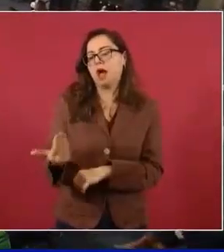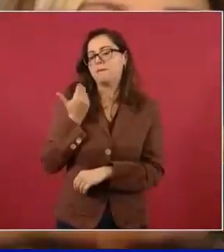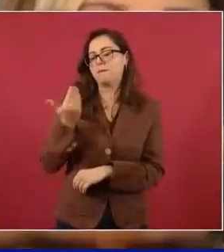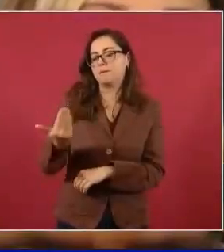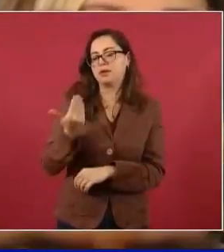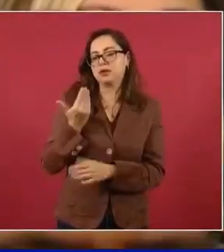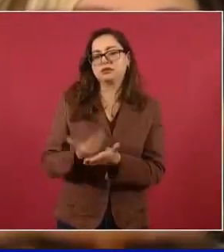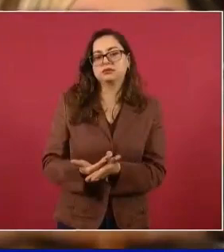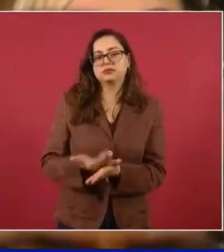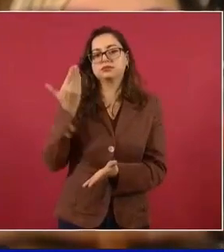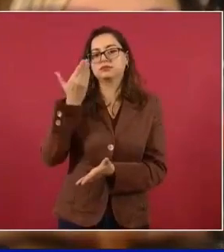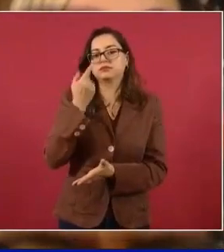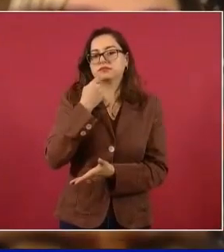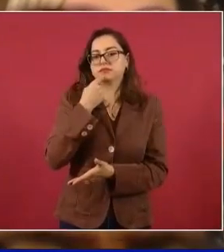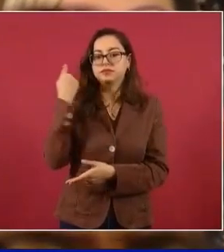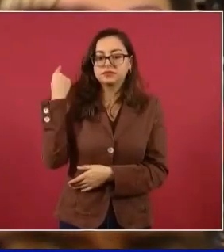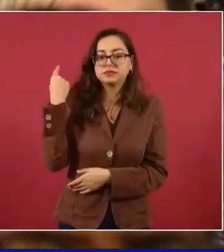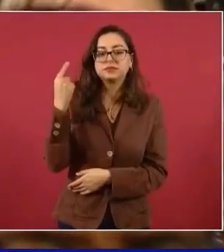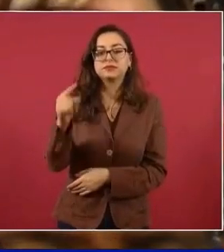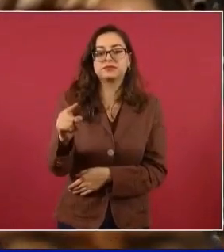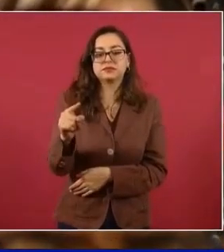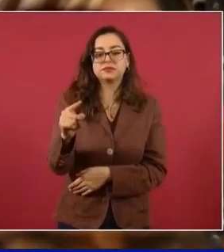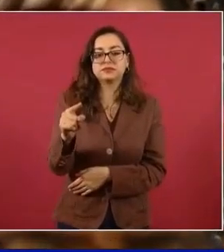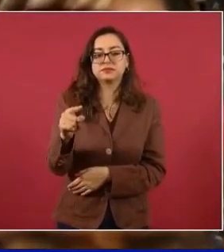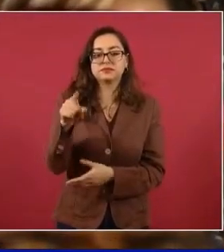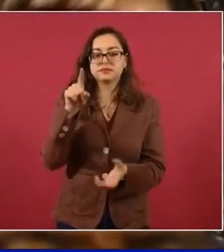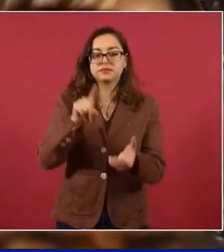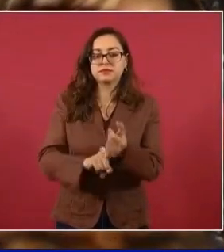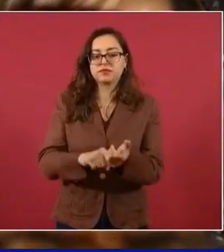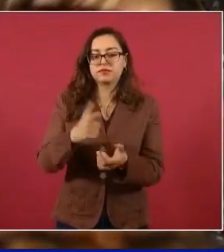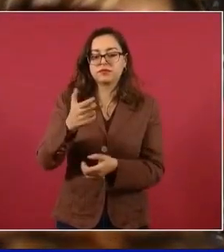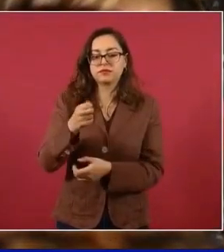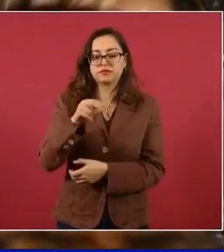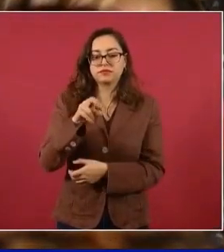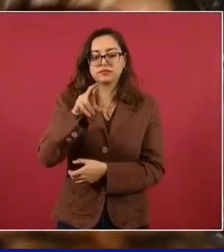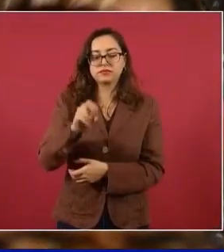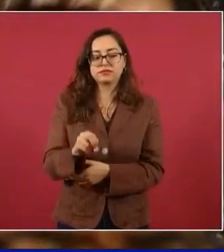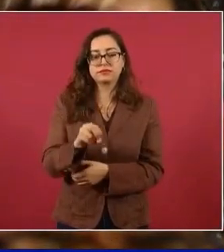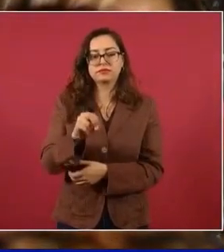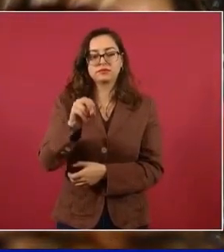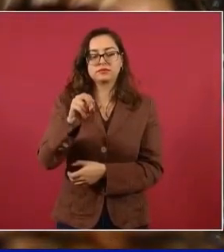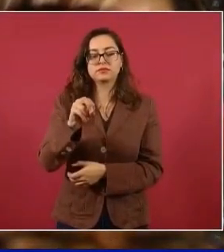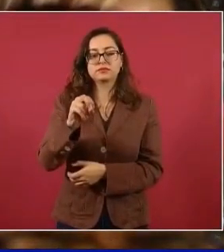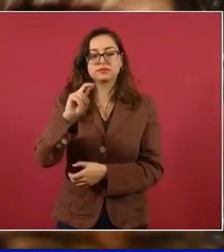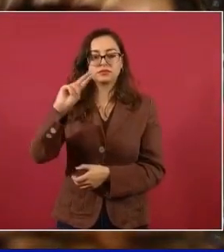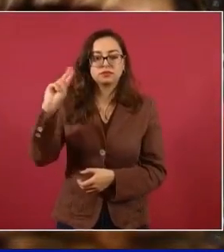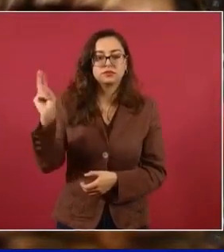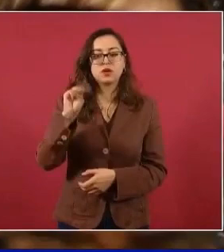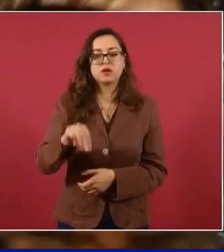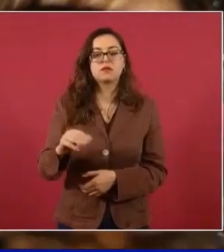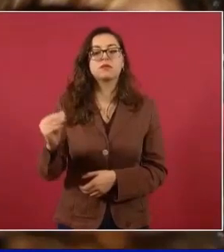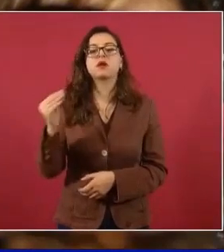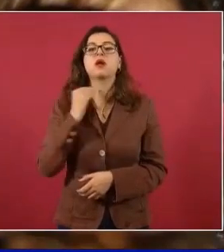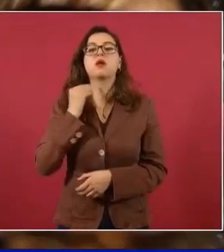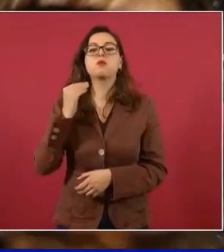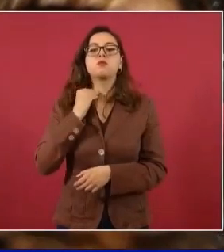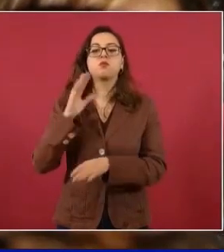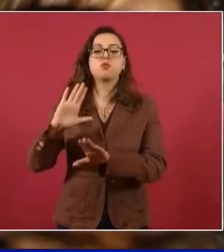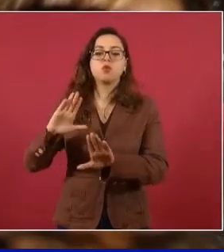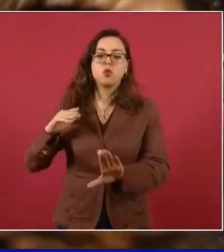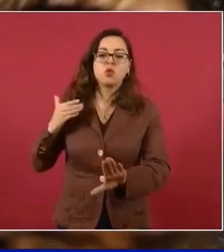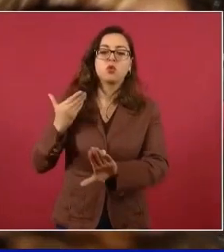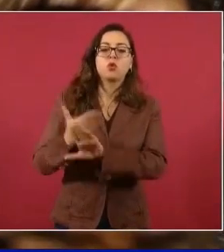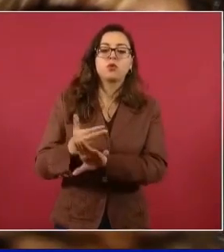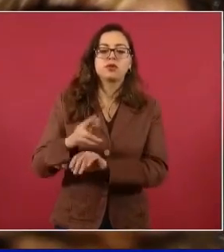por parte de la unidad de género de la Facultad de Ciencias Políticas de la UNAM contra el abogado general Ricardo del